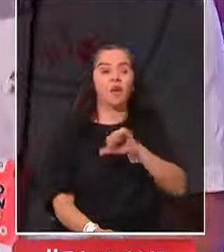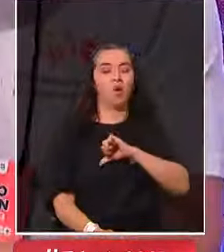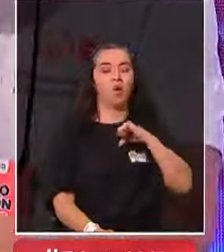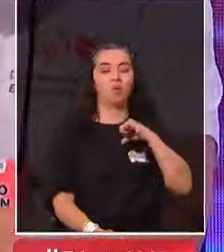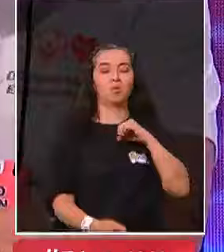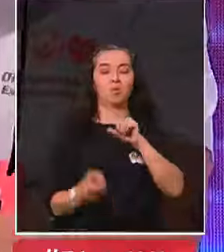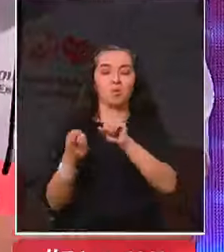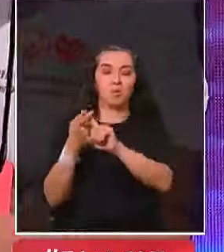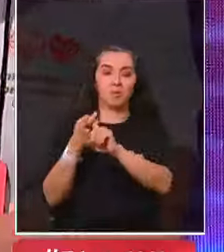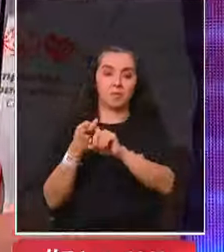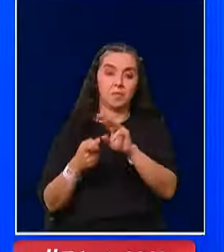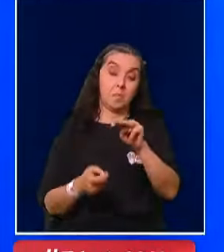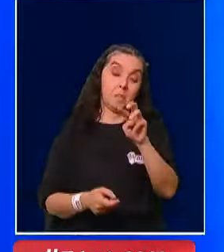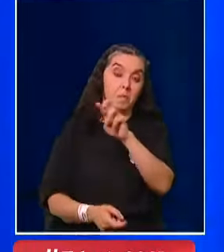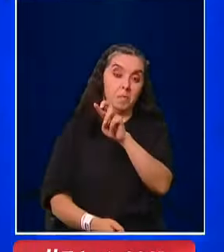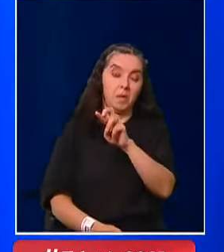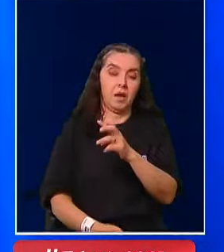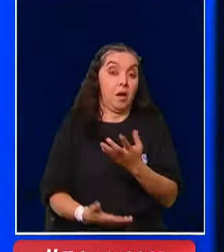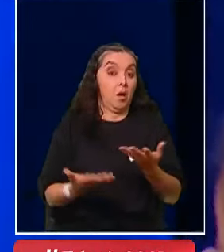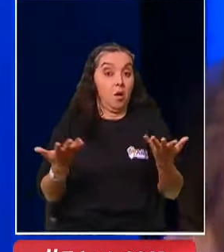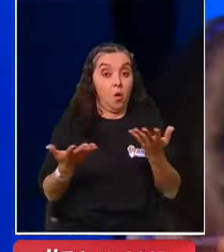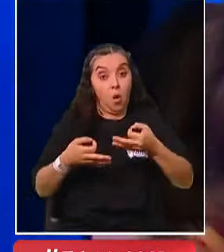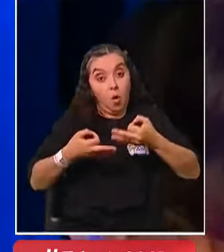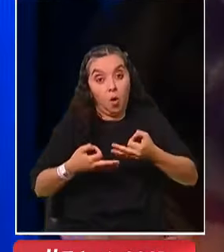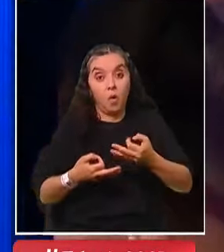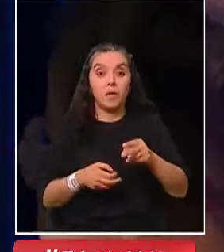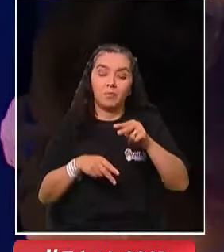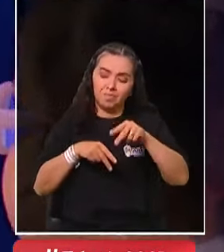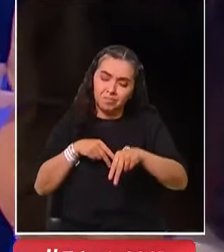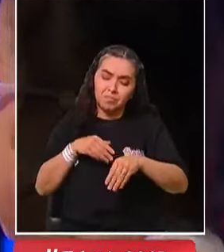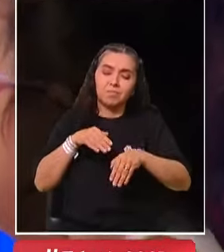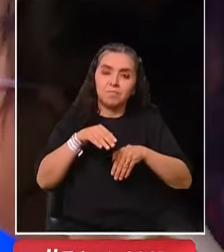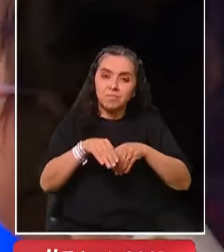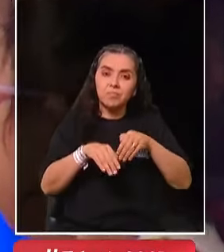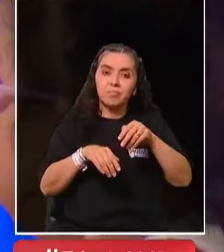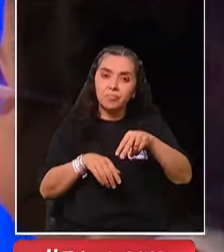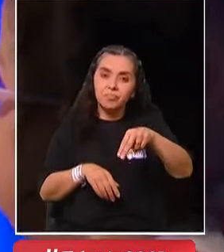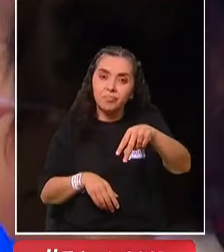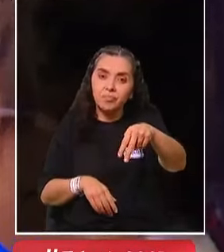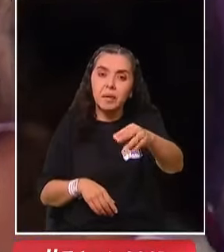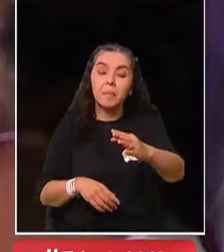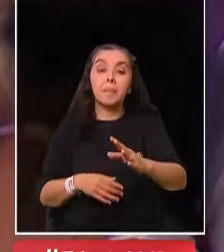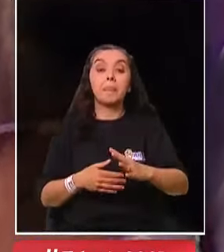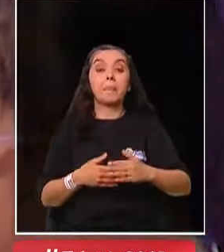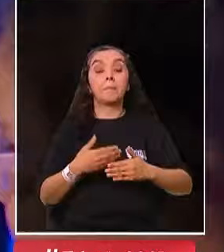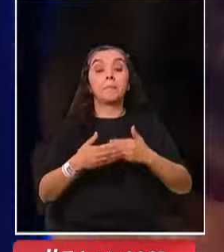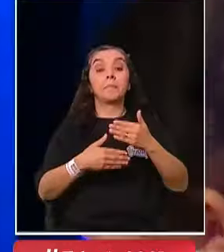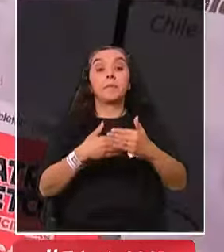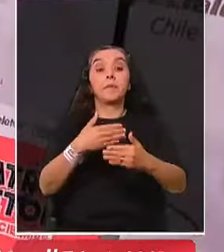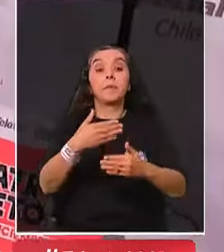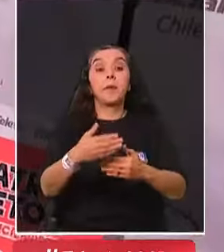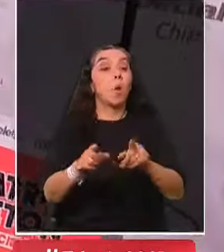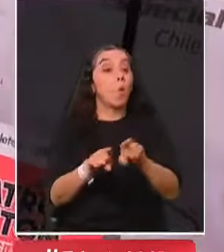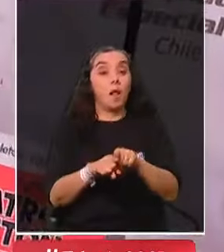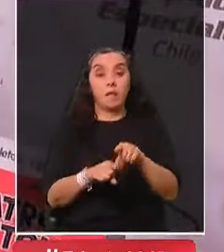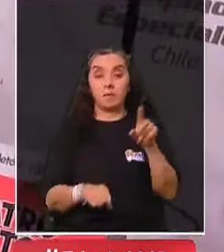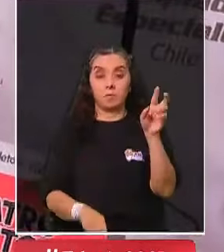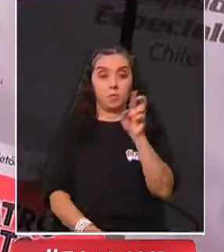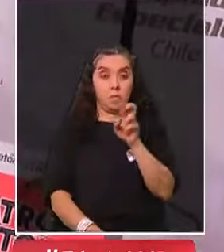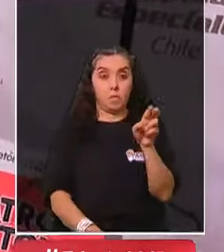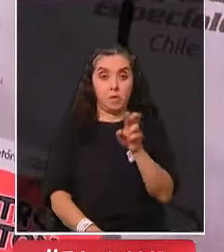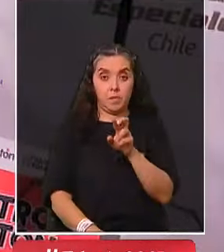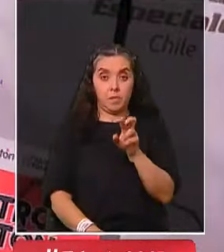este matrimonio, y cómo no. Se está dando pasitos a pasitos para sacar adelante tal como lo hizo el papá.